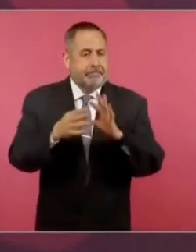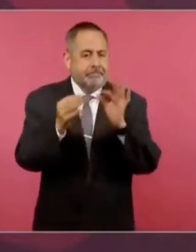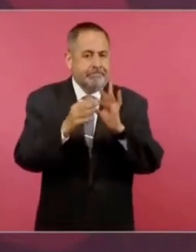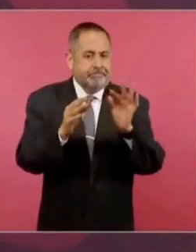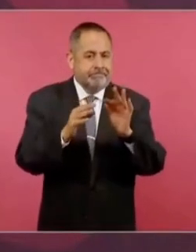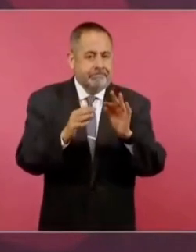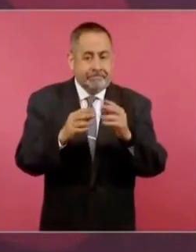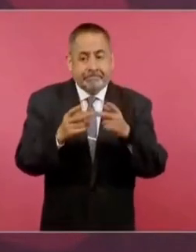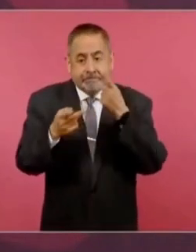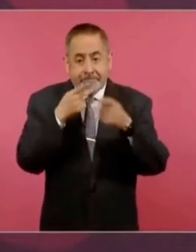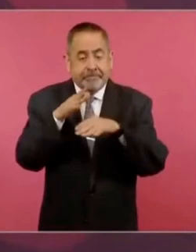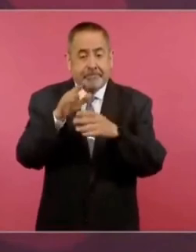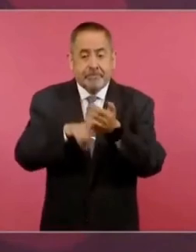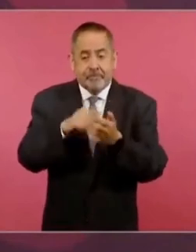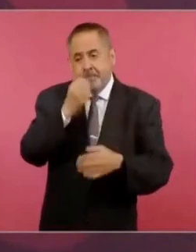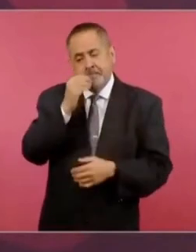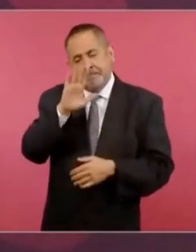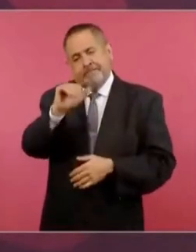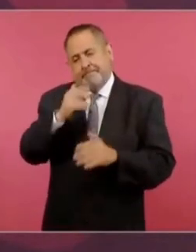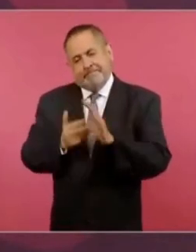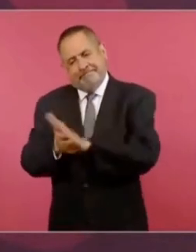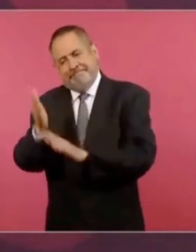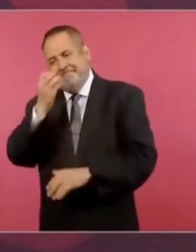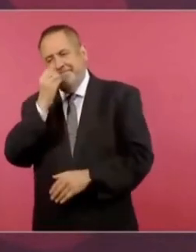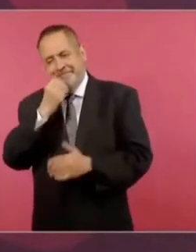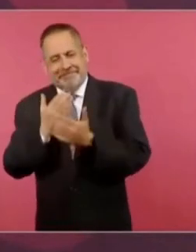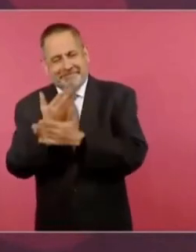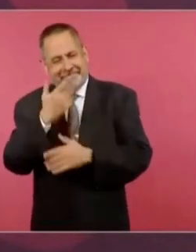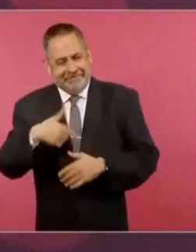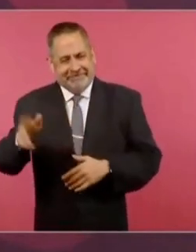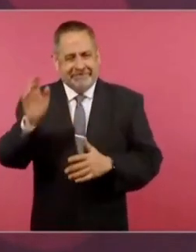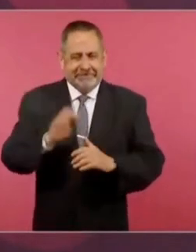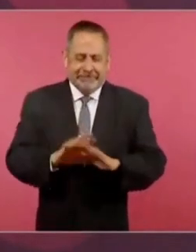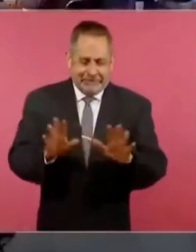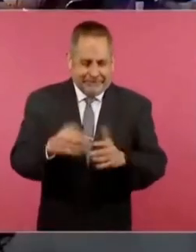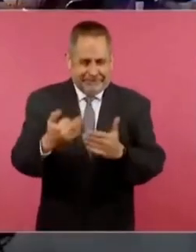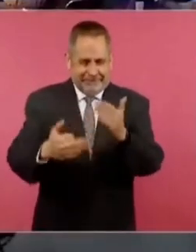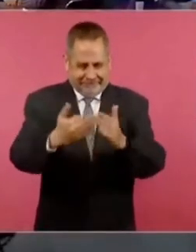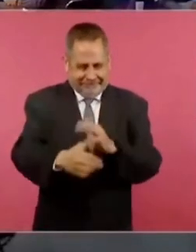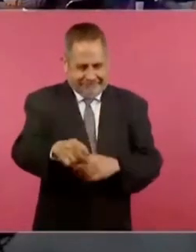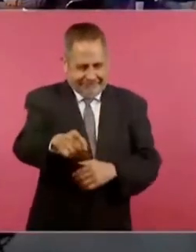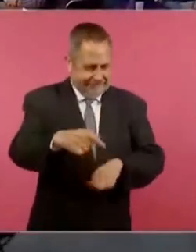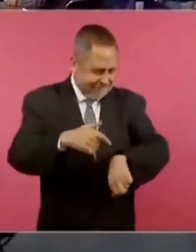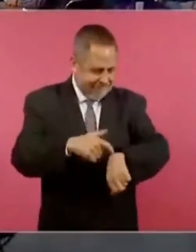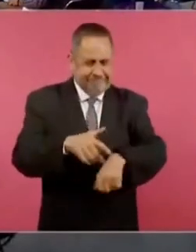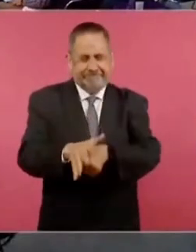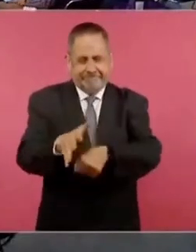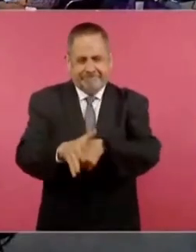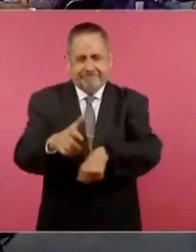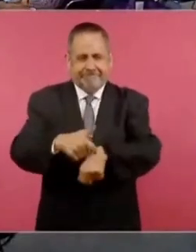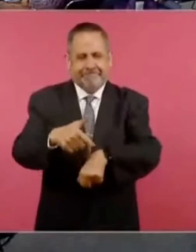ir y ya a desayunar y vamos, nos falta, nos falta, tenemos tiempo.